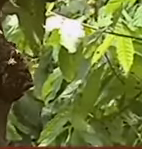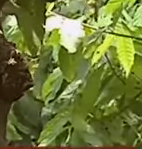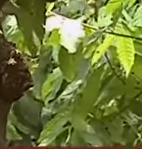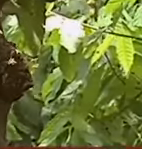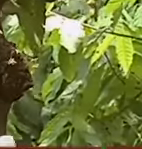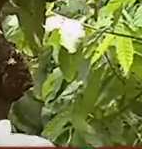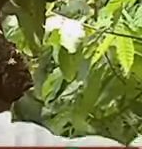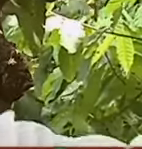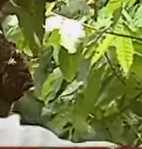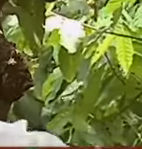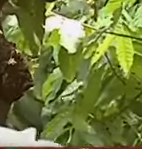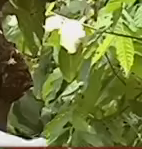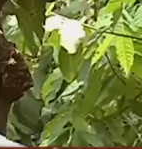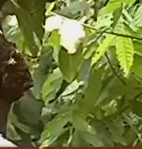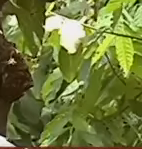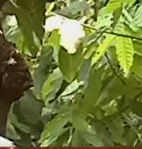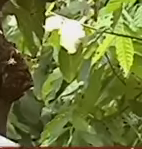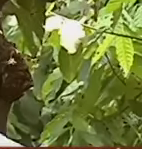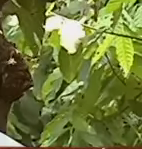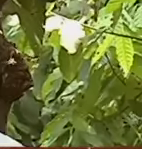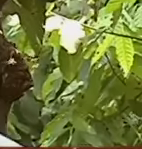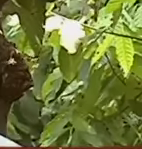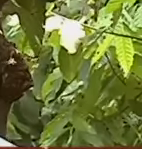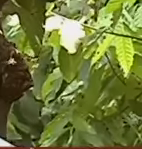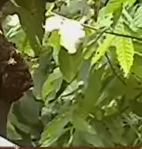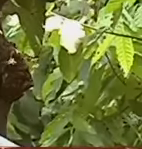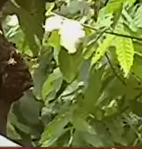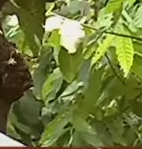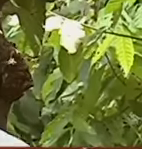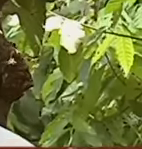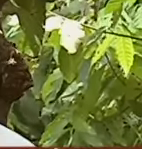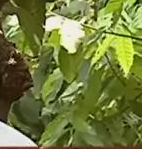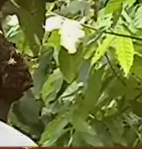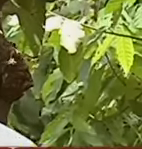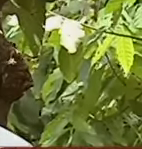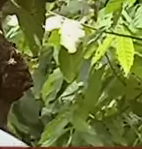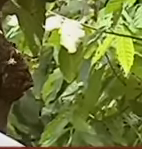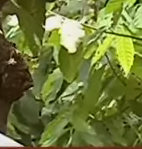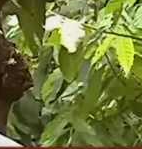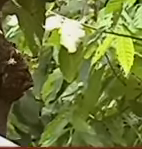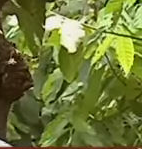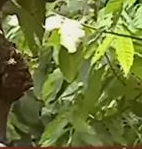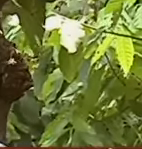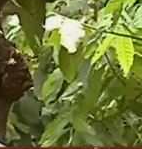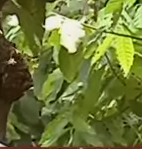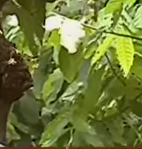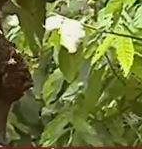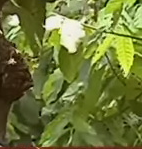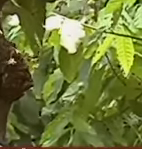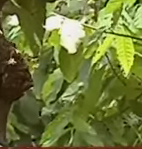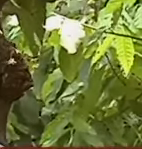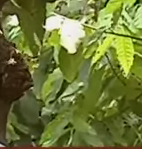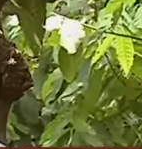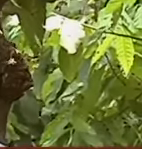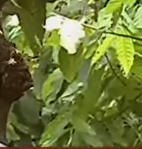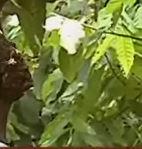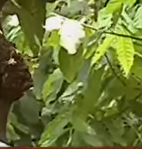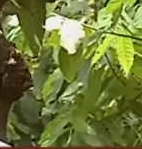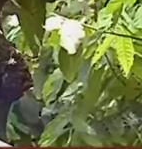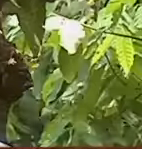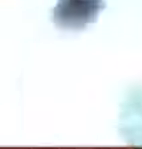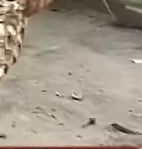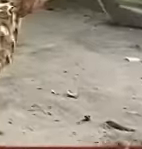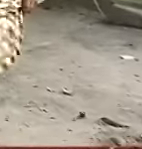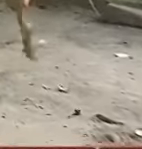O una planta de yuca Que era la chichigua En agua quiere decir cuidar Con cariño A chichiguar A